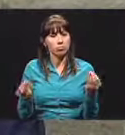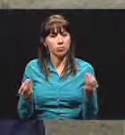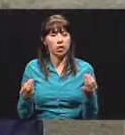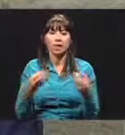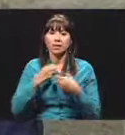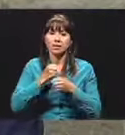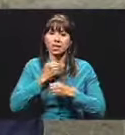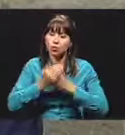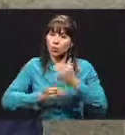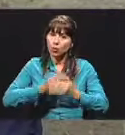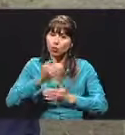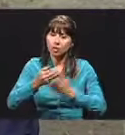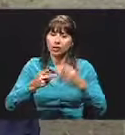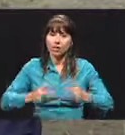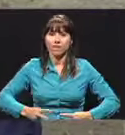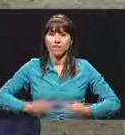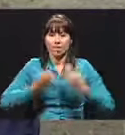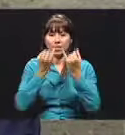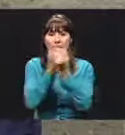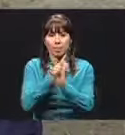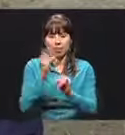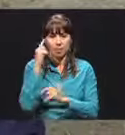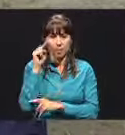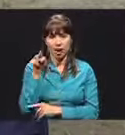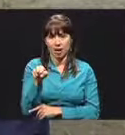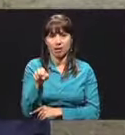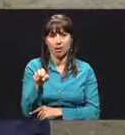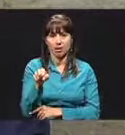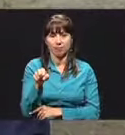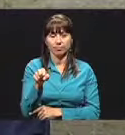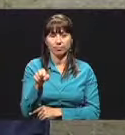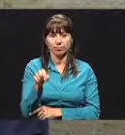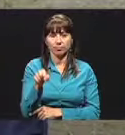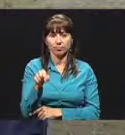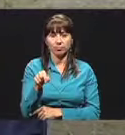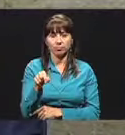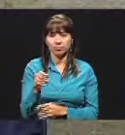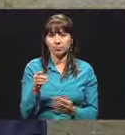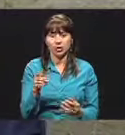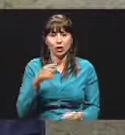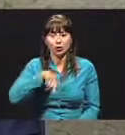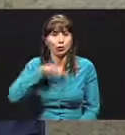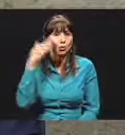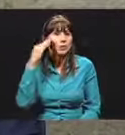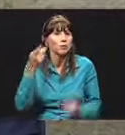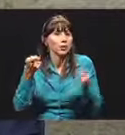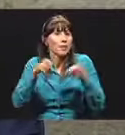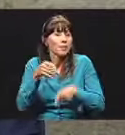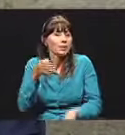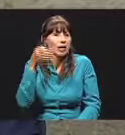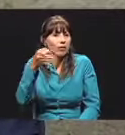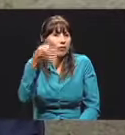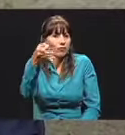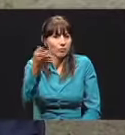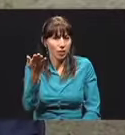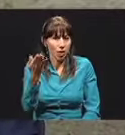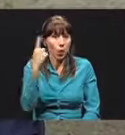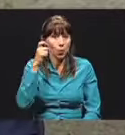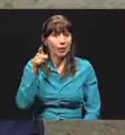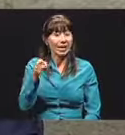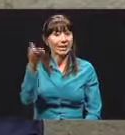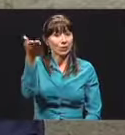De hecho se hizo un proceso de vida independiente para él, casi sin pronóstico porque hablábamos de un muchacho de